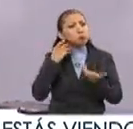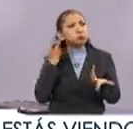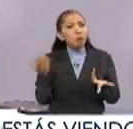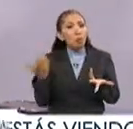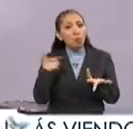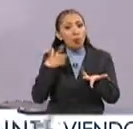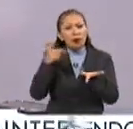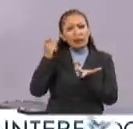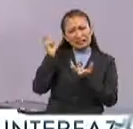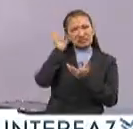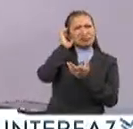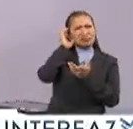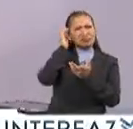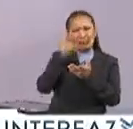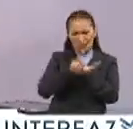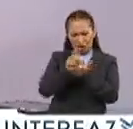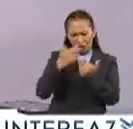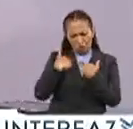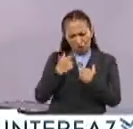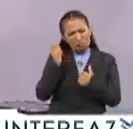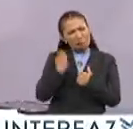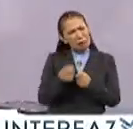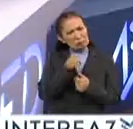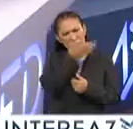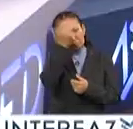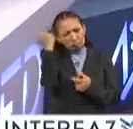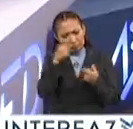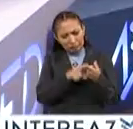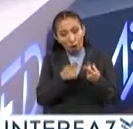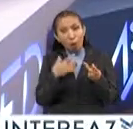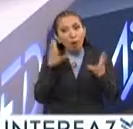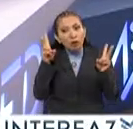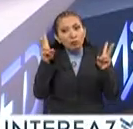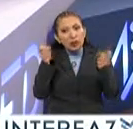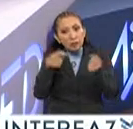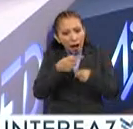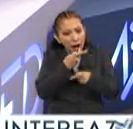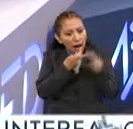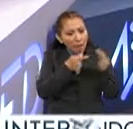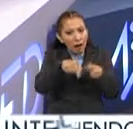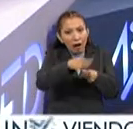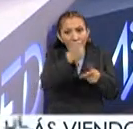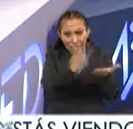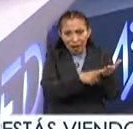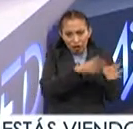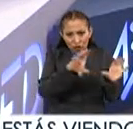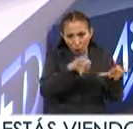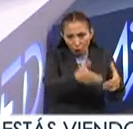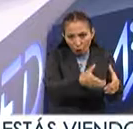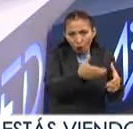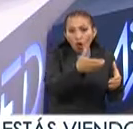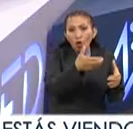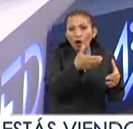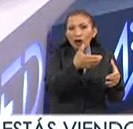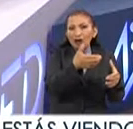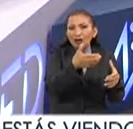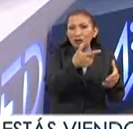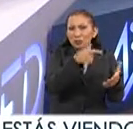conceptos como derechos humanos, como cuestiones que se discuten en estos organismos de participación,